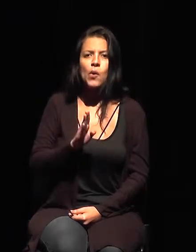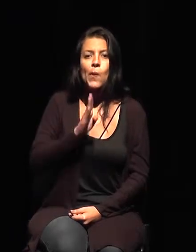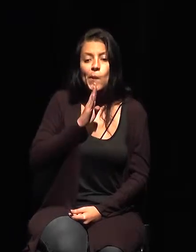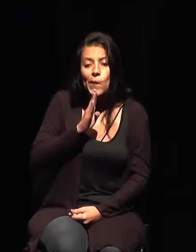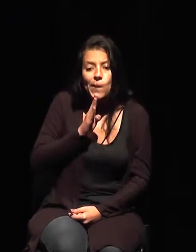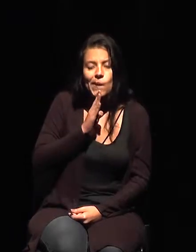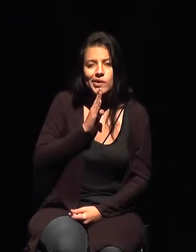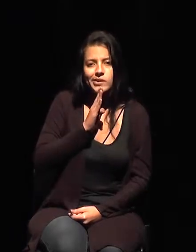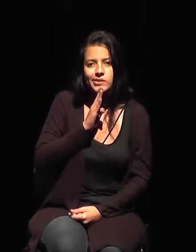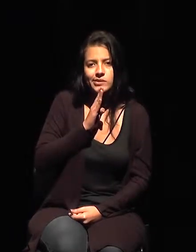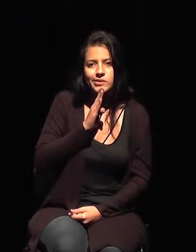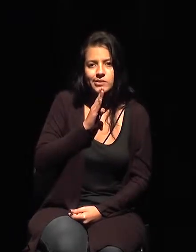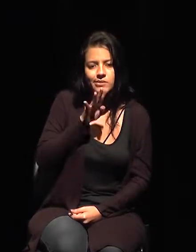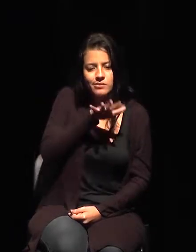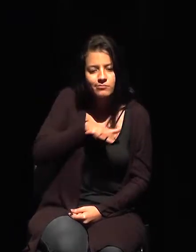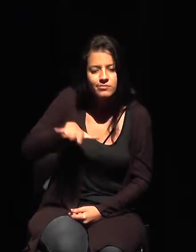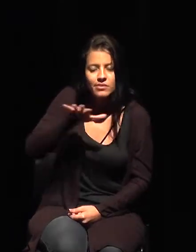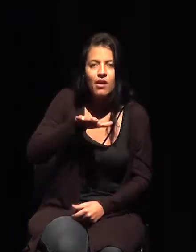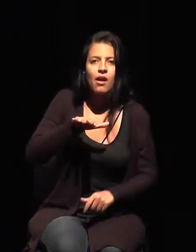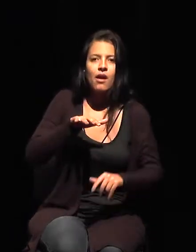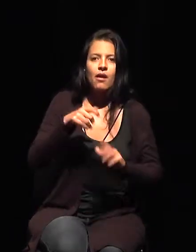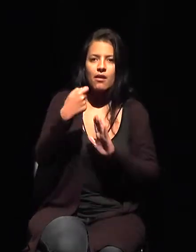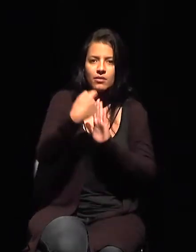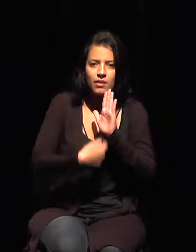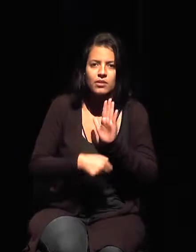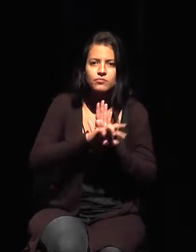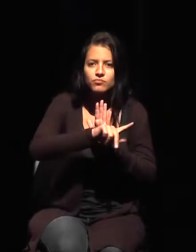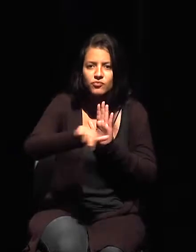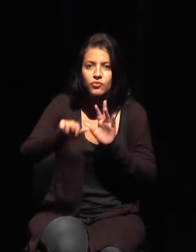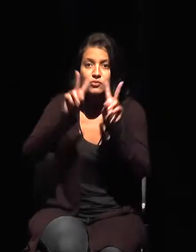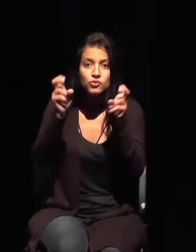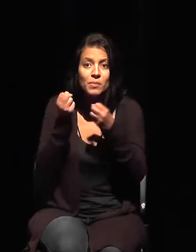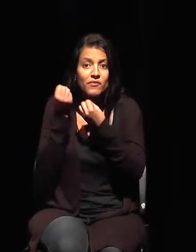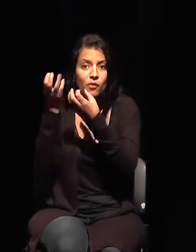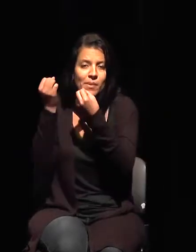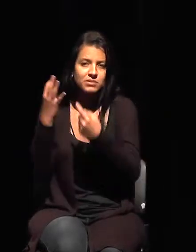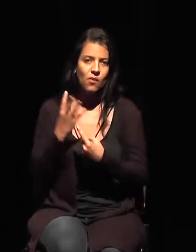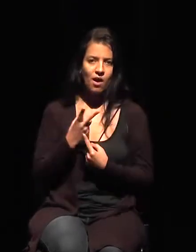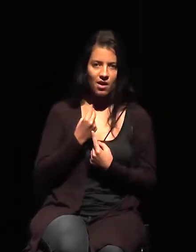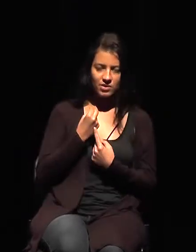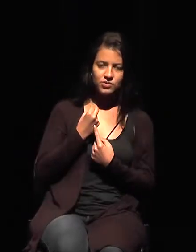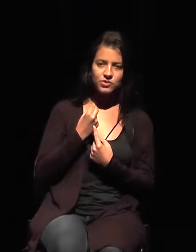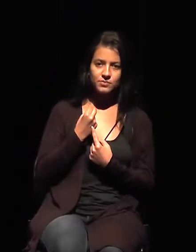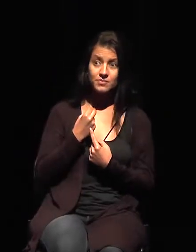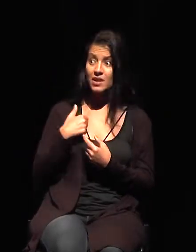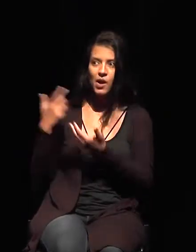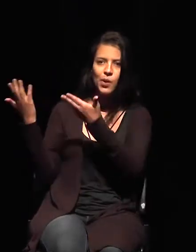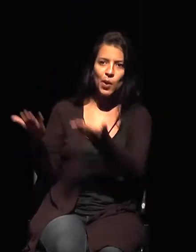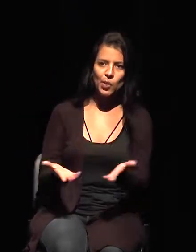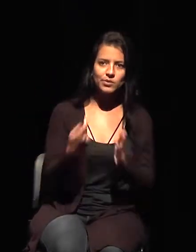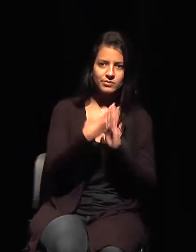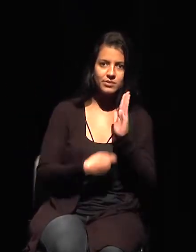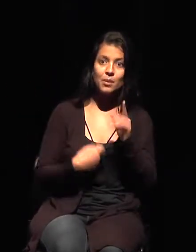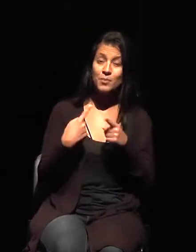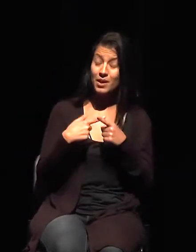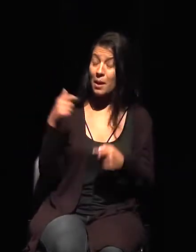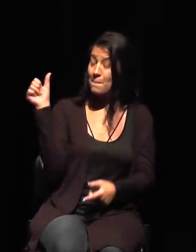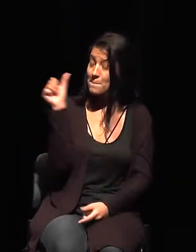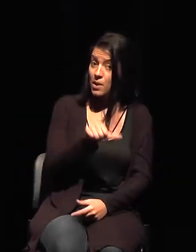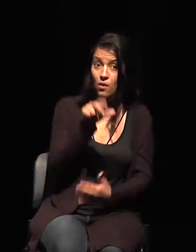mezcolanza de informaciones, esto porque no traje los artículos, los artículos son incluso peores que los titulares, pero